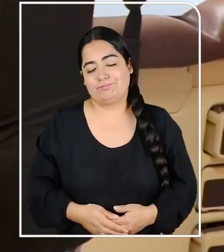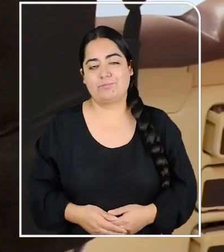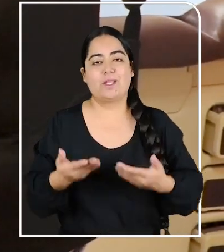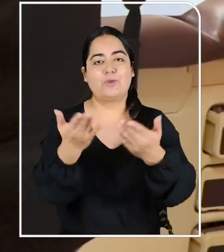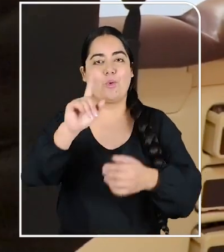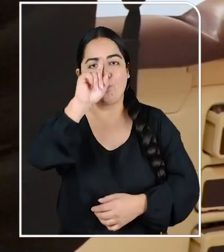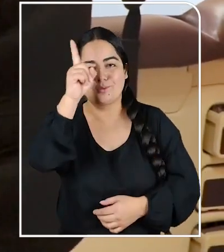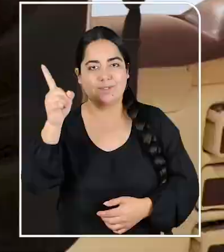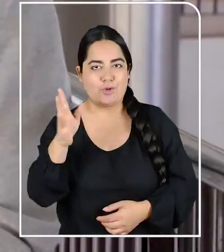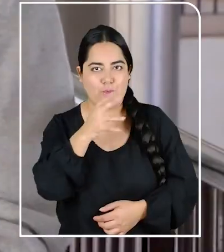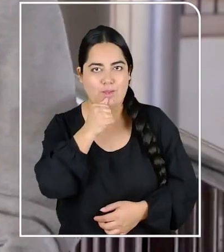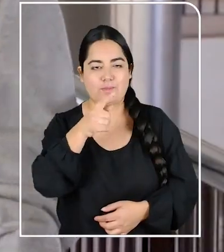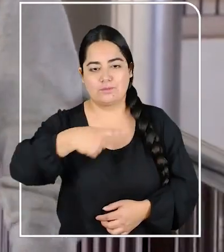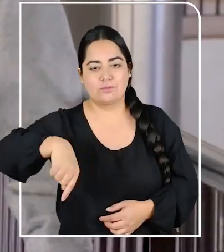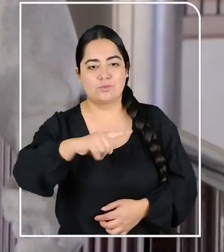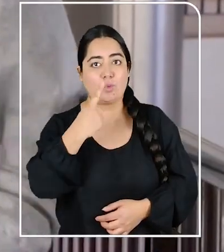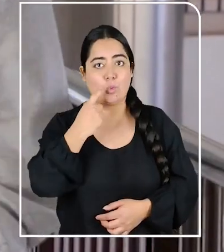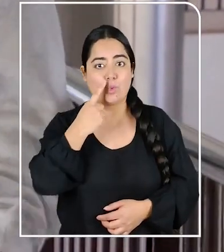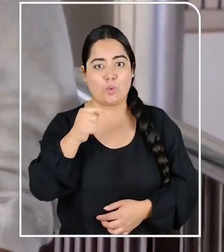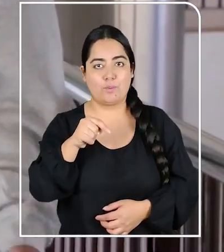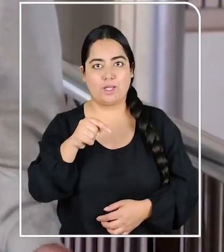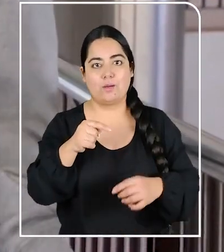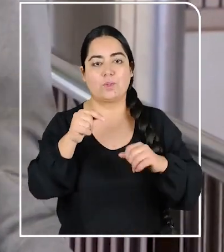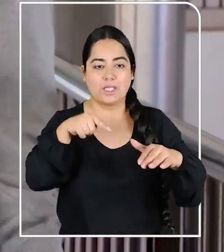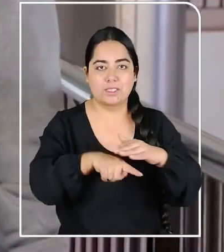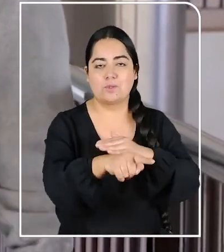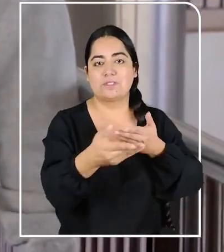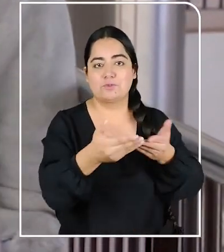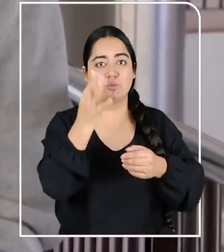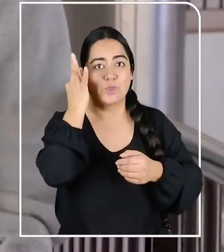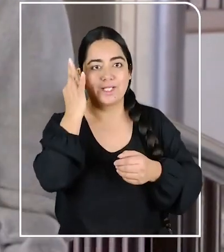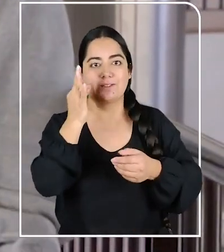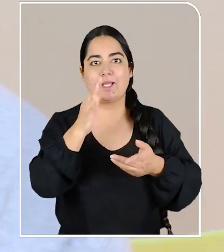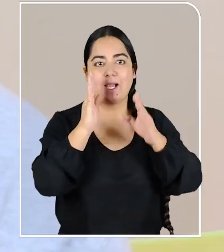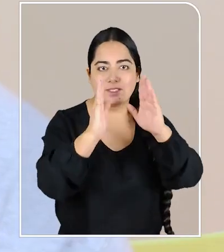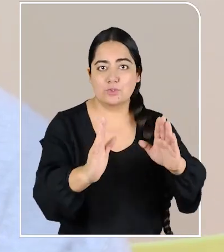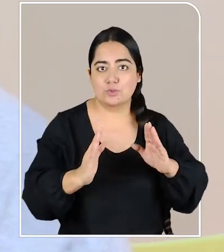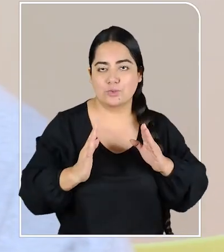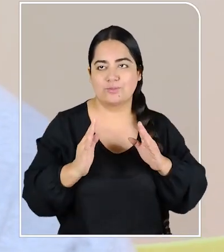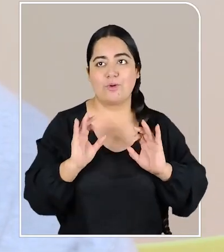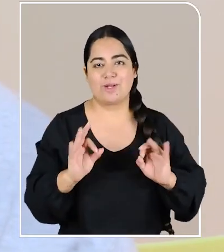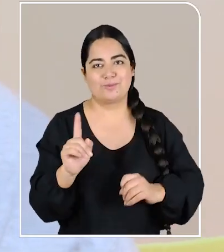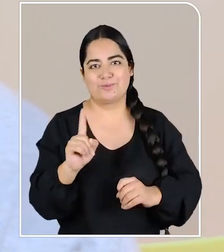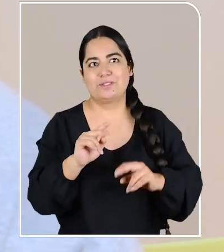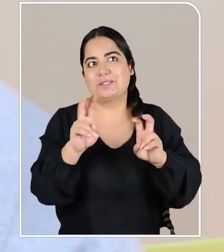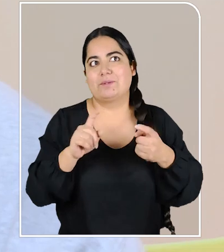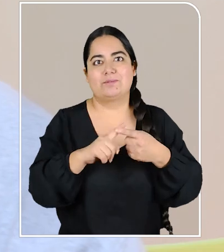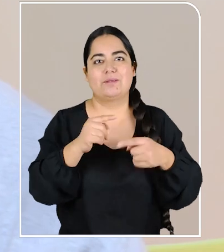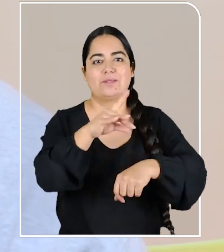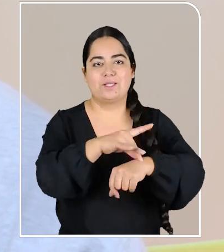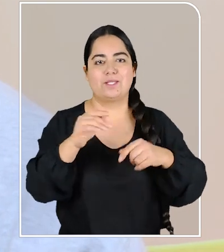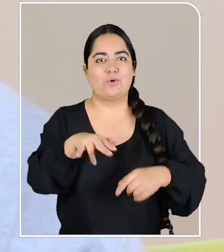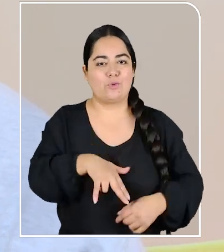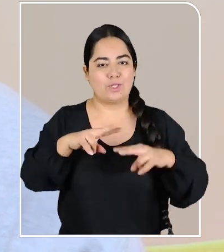gente que no está acostumbrada a normalizar que un hombre se puede atender en un servicio de mujeres. En ginecología, en